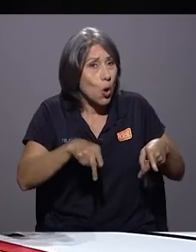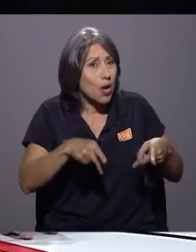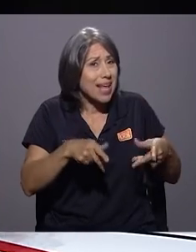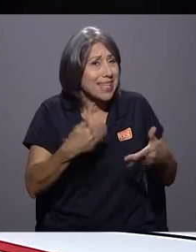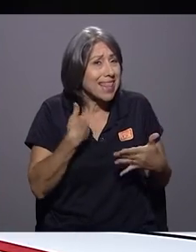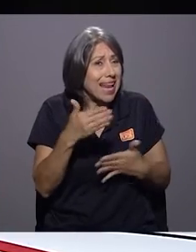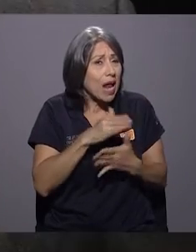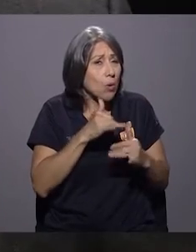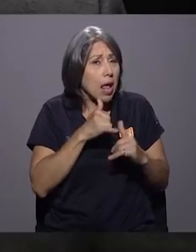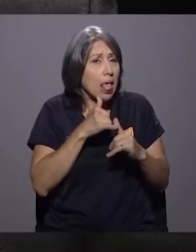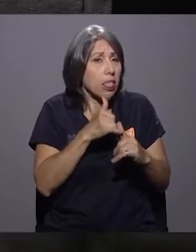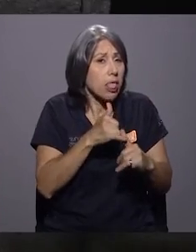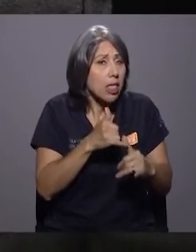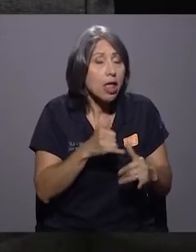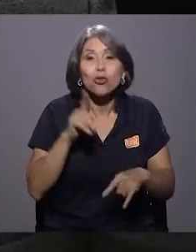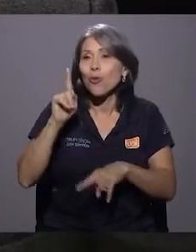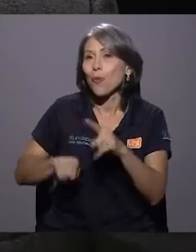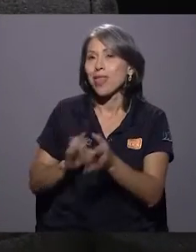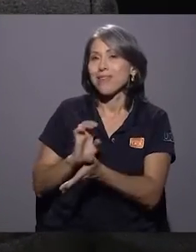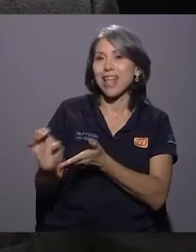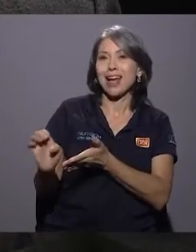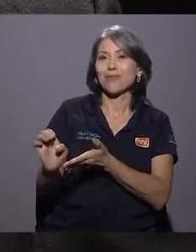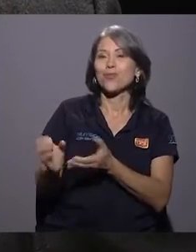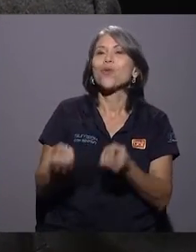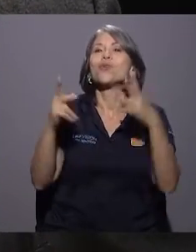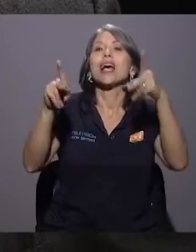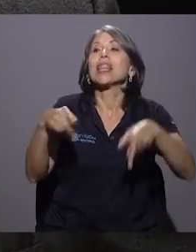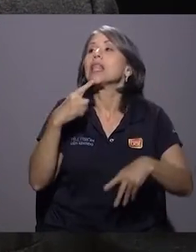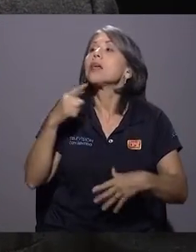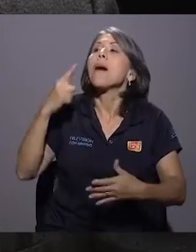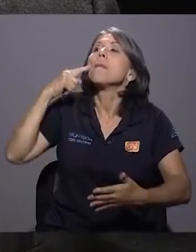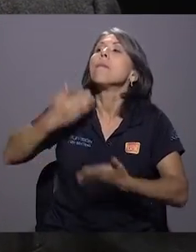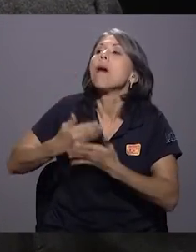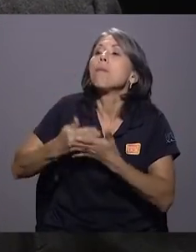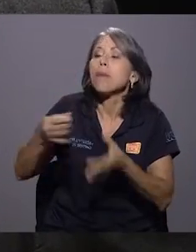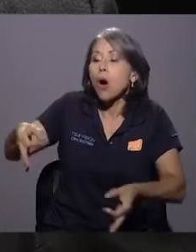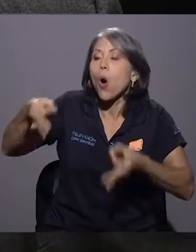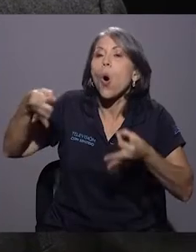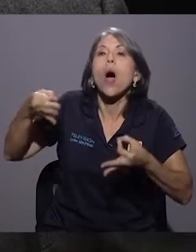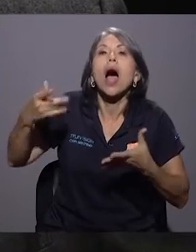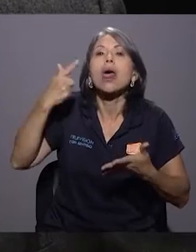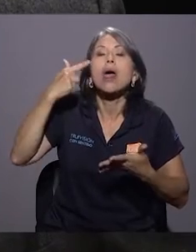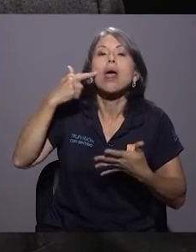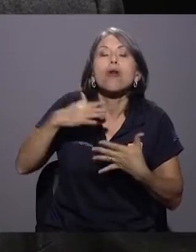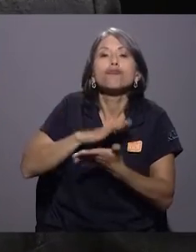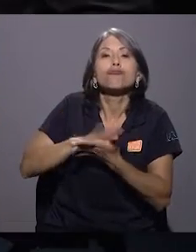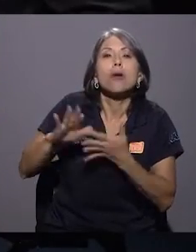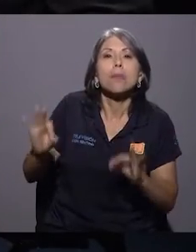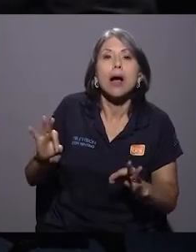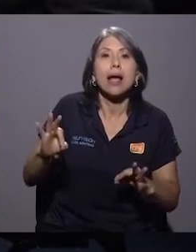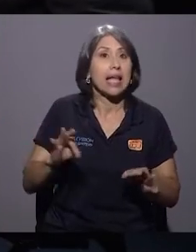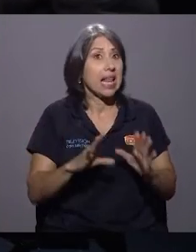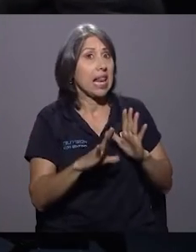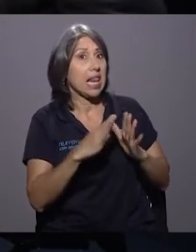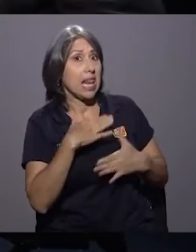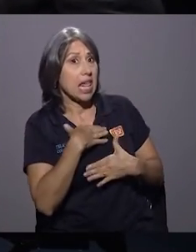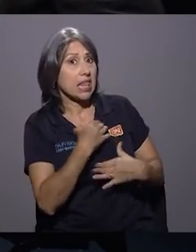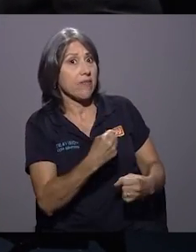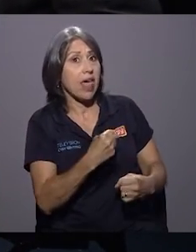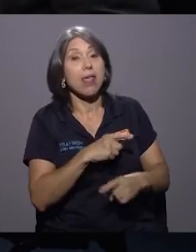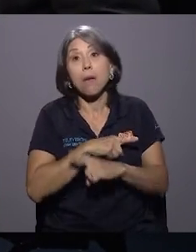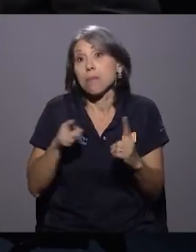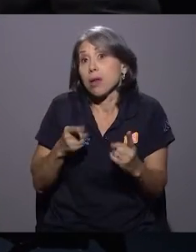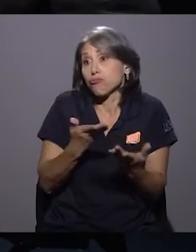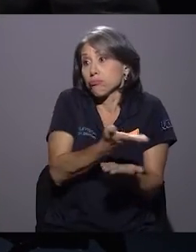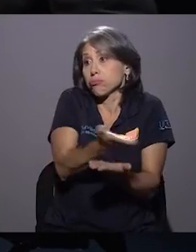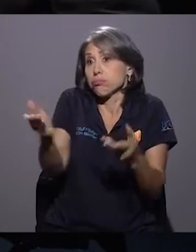con causas judiciales? No puedes evitarlo. Y mucha gente decía, que les pidan una hoja de delincuencia. ¿Legitimidad? Bueno, es que entonces el pueblo es el que tiene